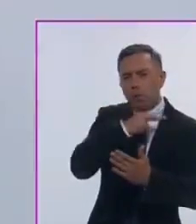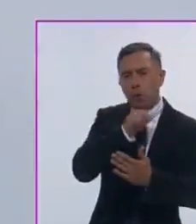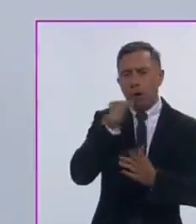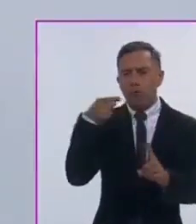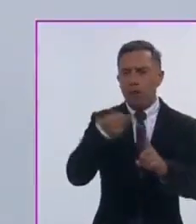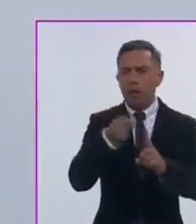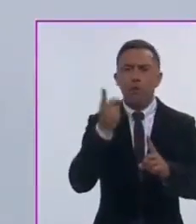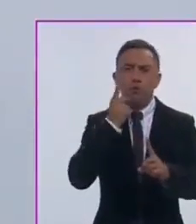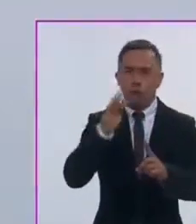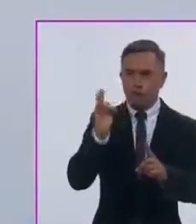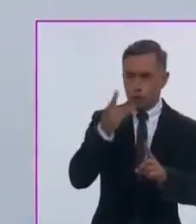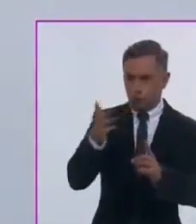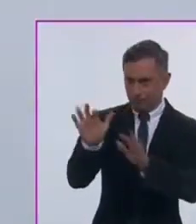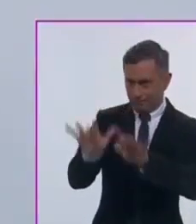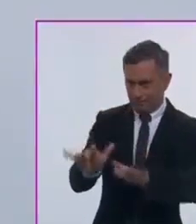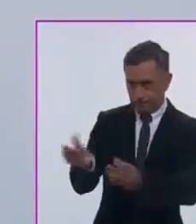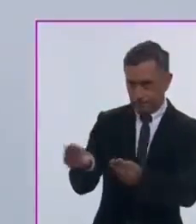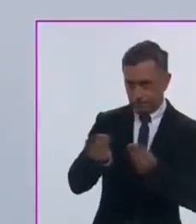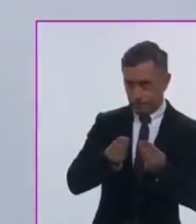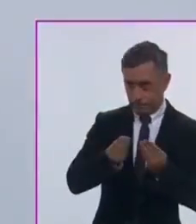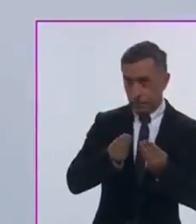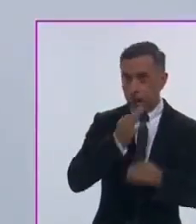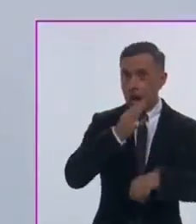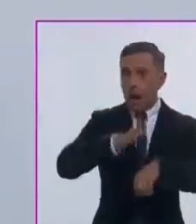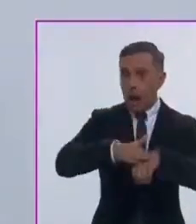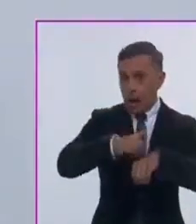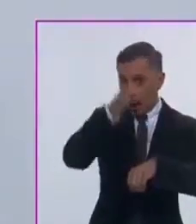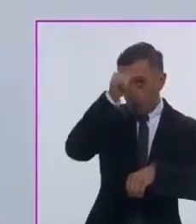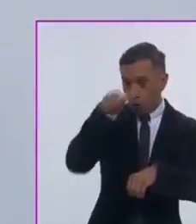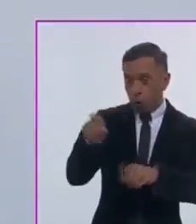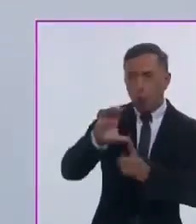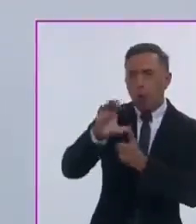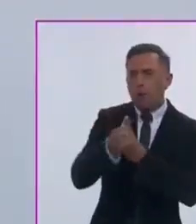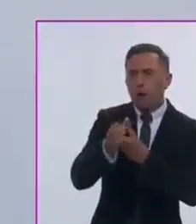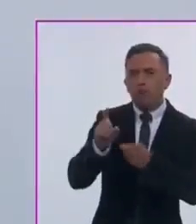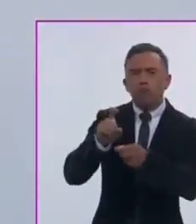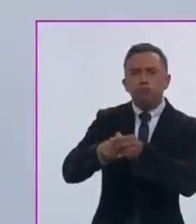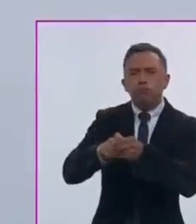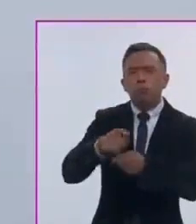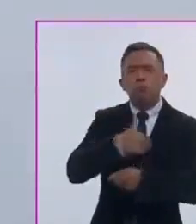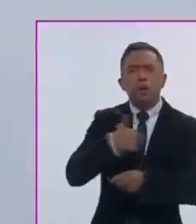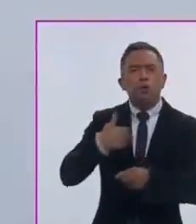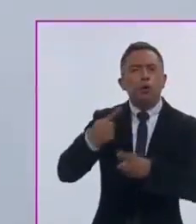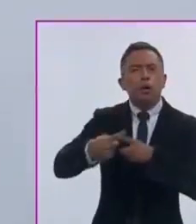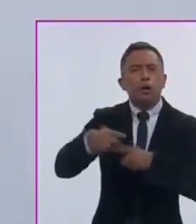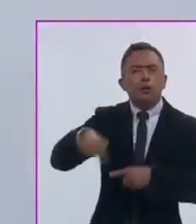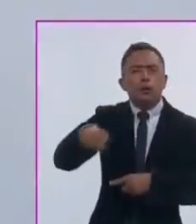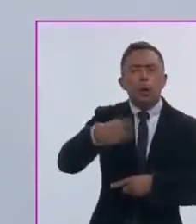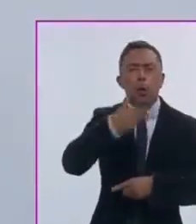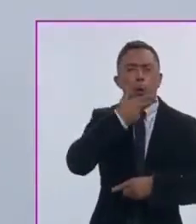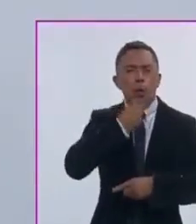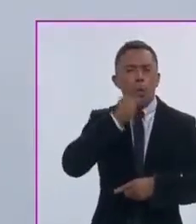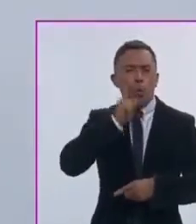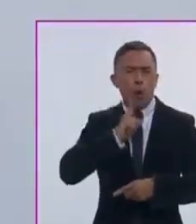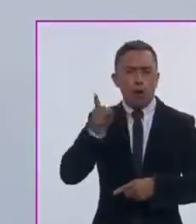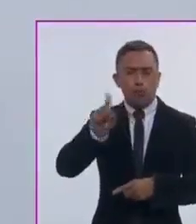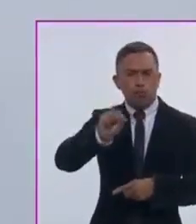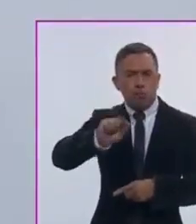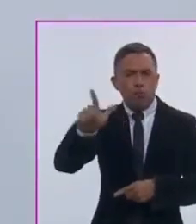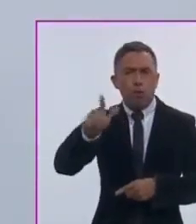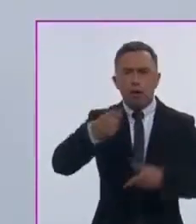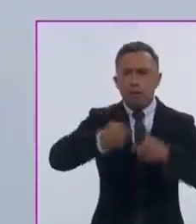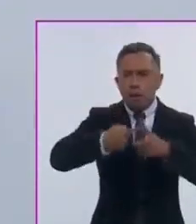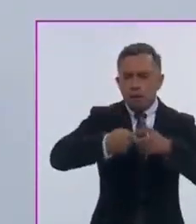Quiero recordar que este comité está integrado por científicas y científicos expertos en estadística y